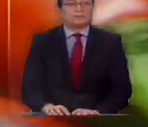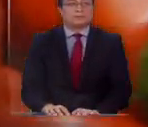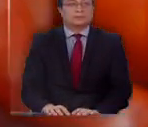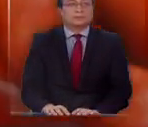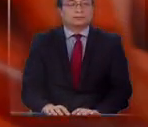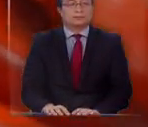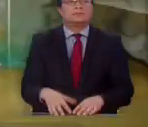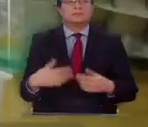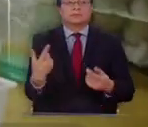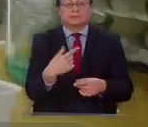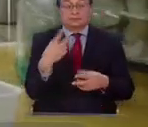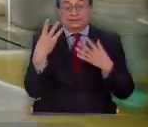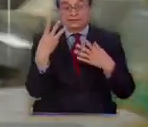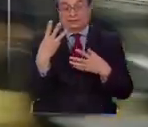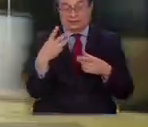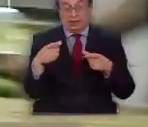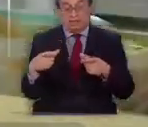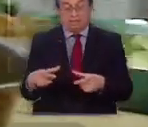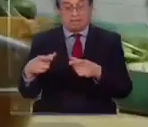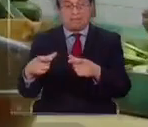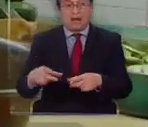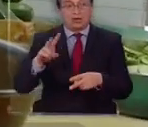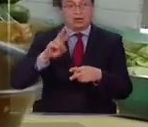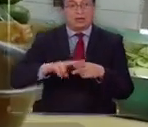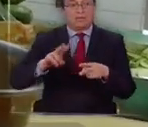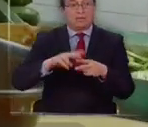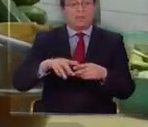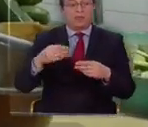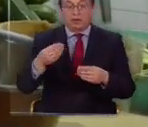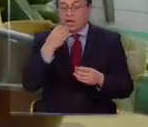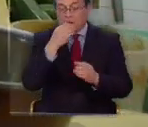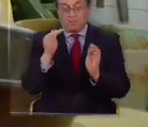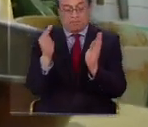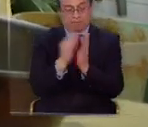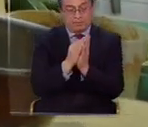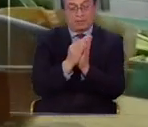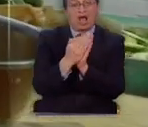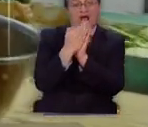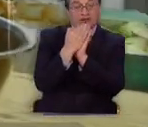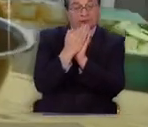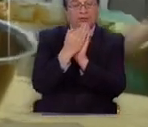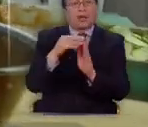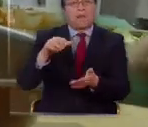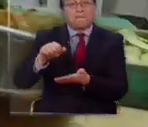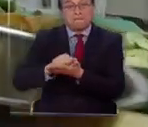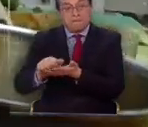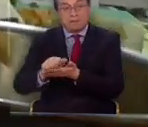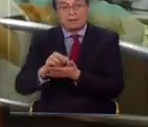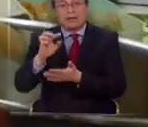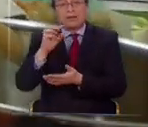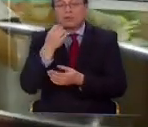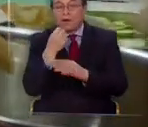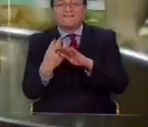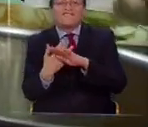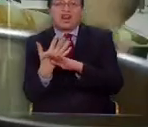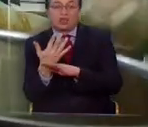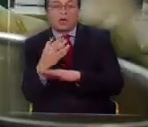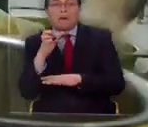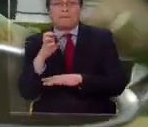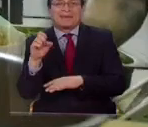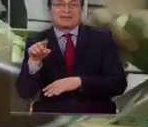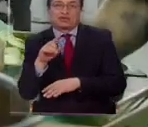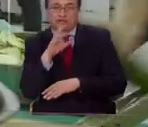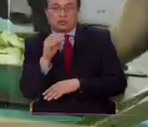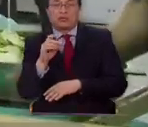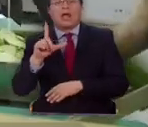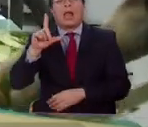Vamos a hacer tres platos, que van a ser un sándwich con un pan de masa madre, con pesto y vegetales. Vamos